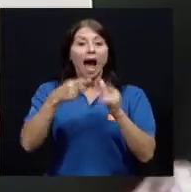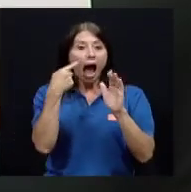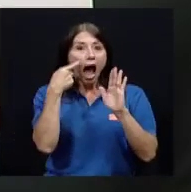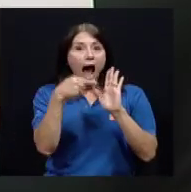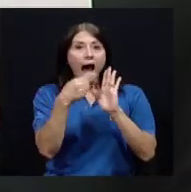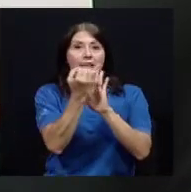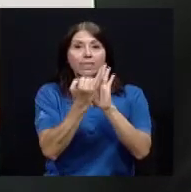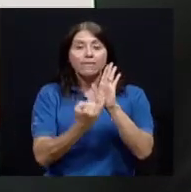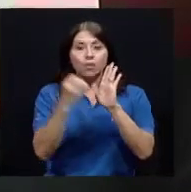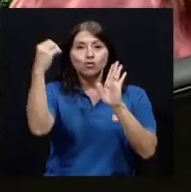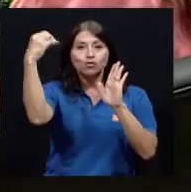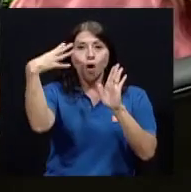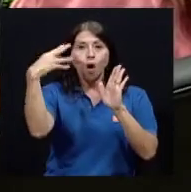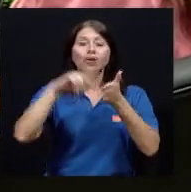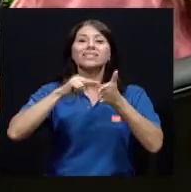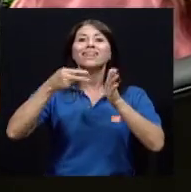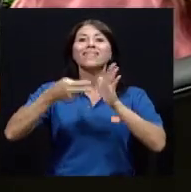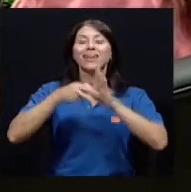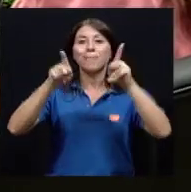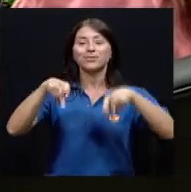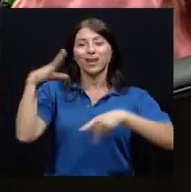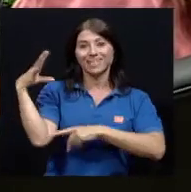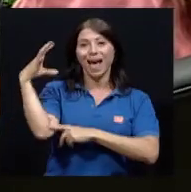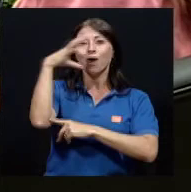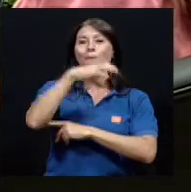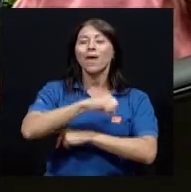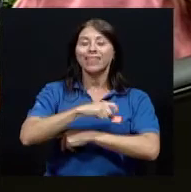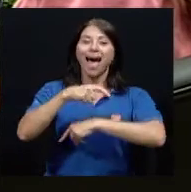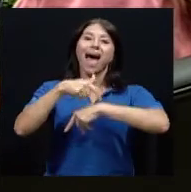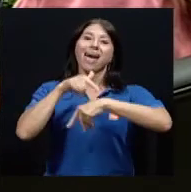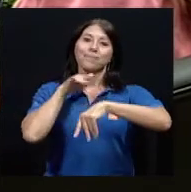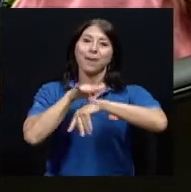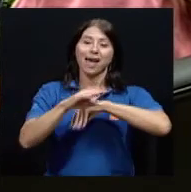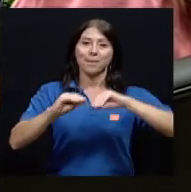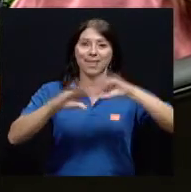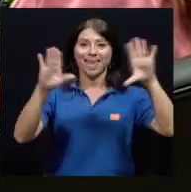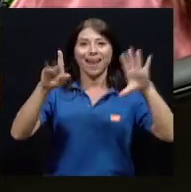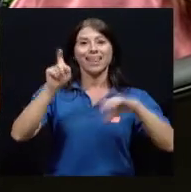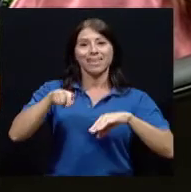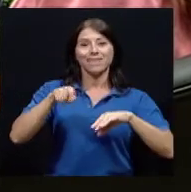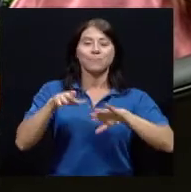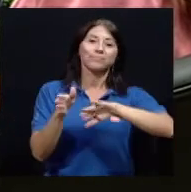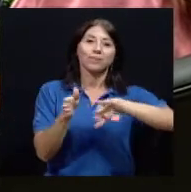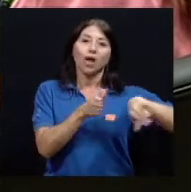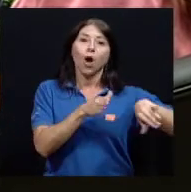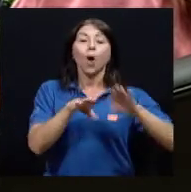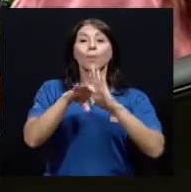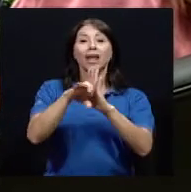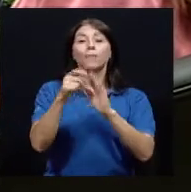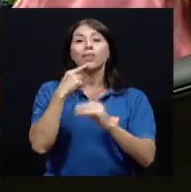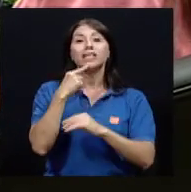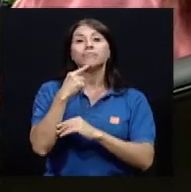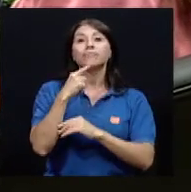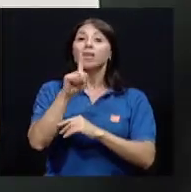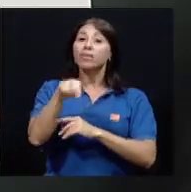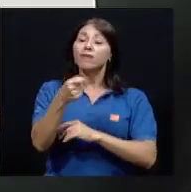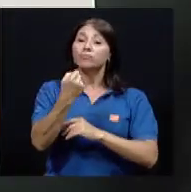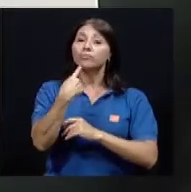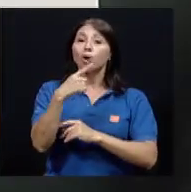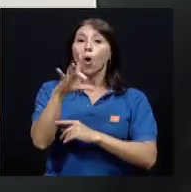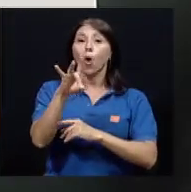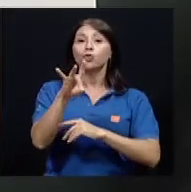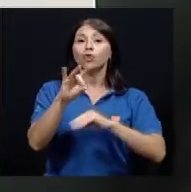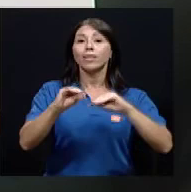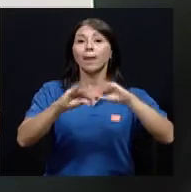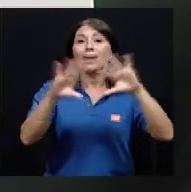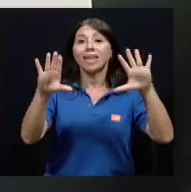mañana que se lo debe de tomar o por ejemplo si me dice 8 de la mañana de pronto la persona no sabe leer letras pero si sabe leer números y eso le